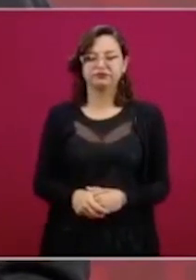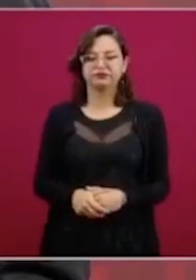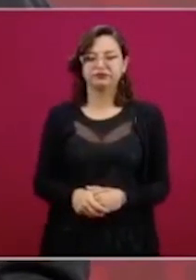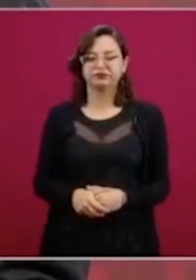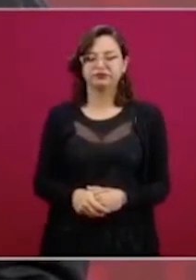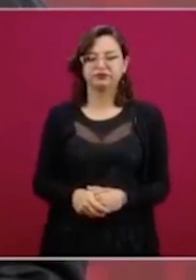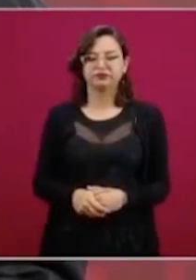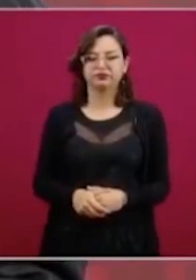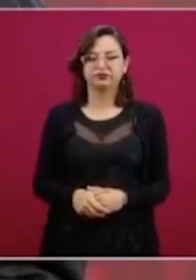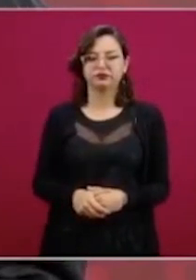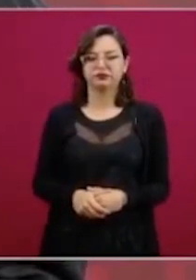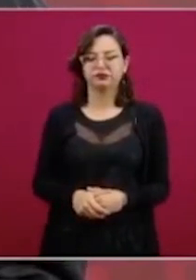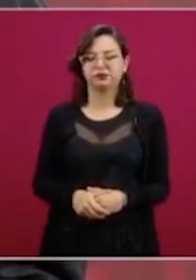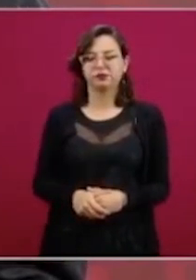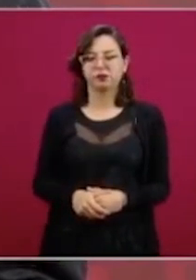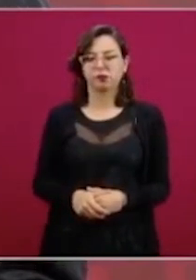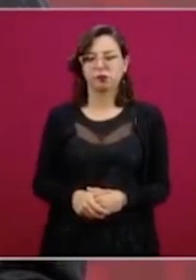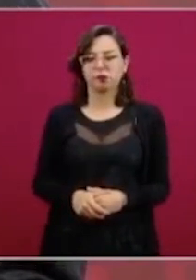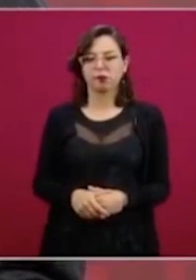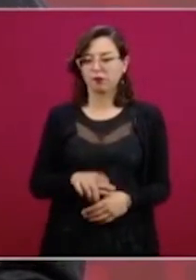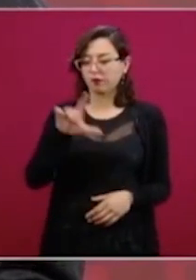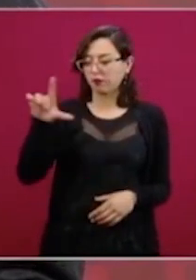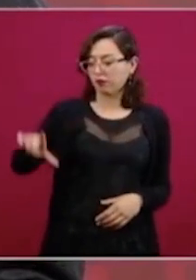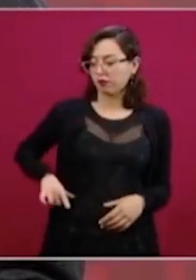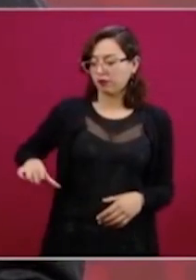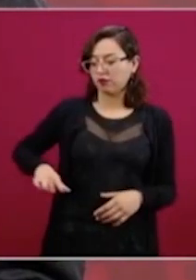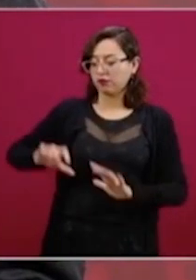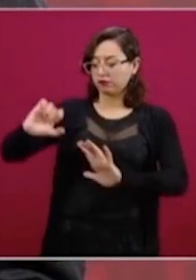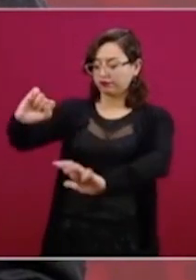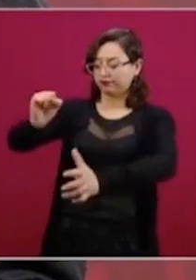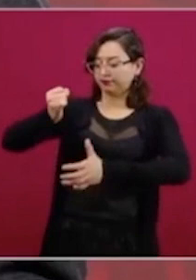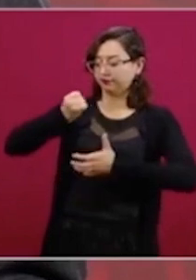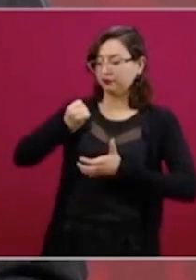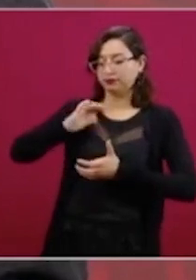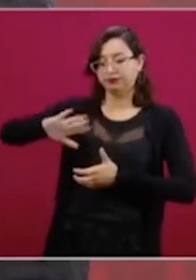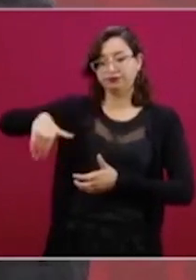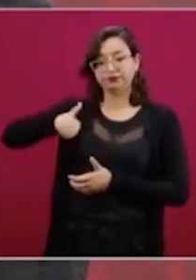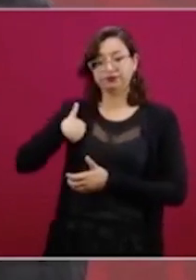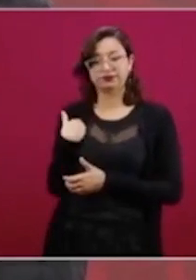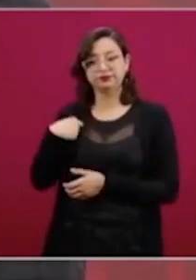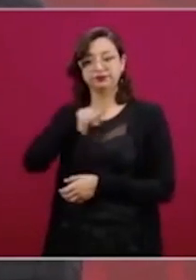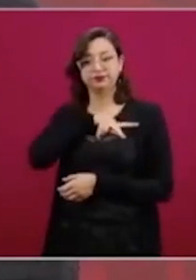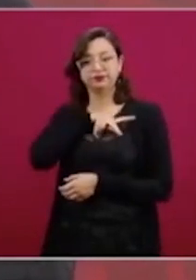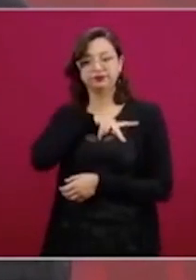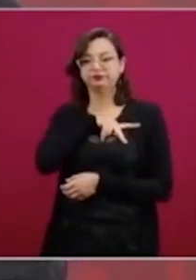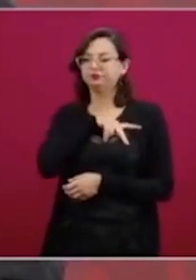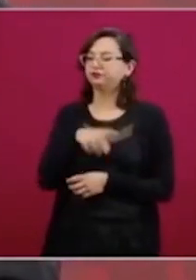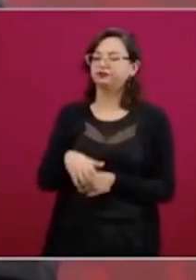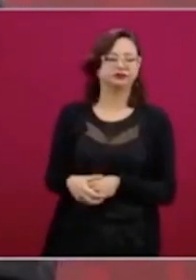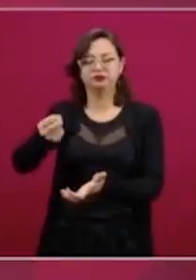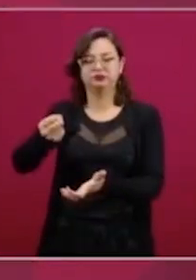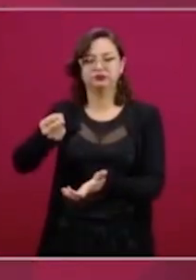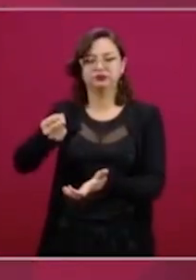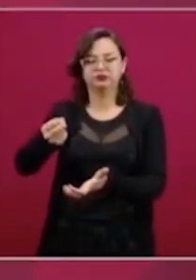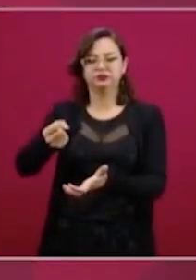en el gobierno, sino se va a seguir